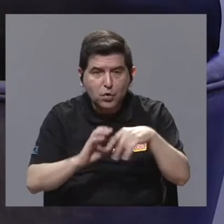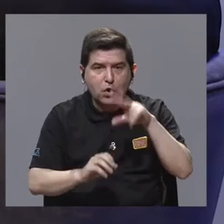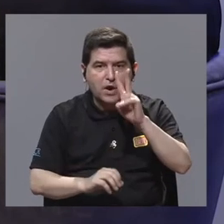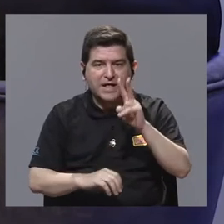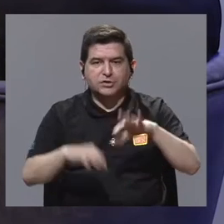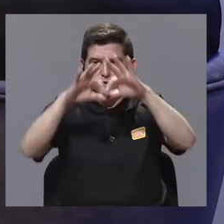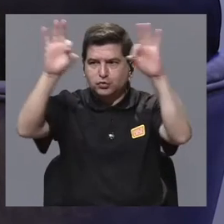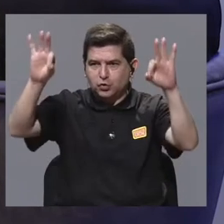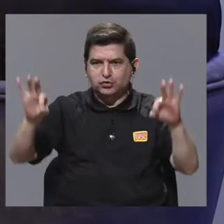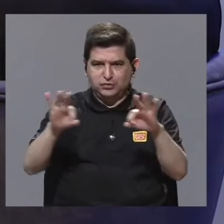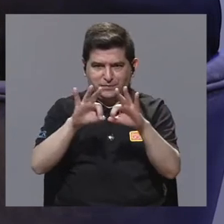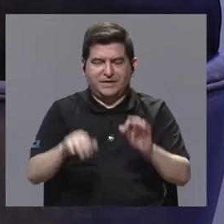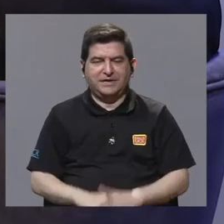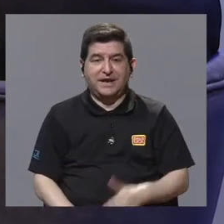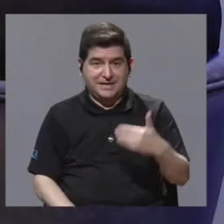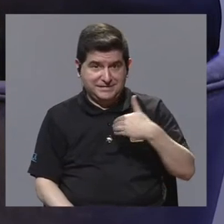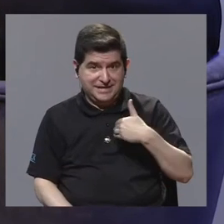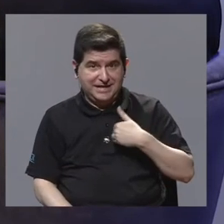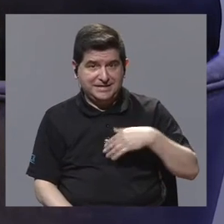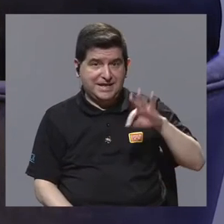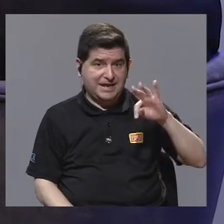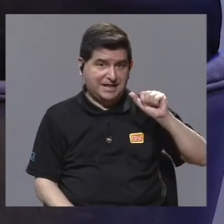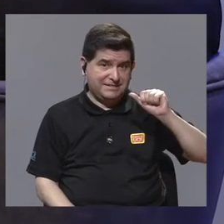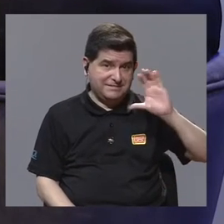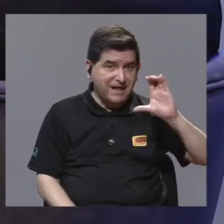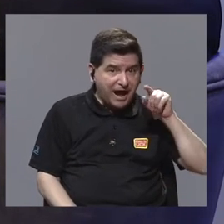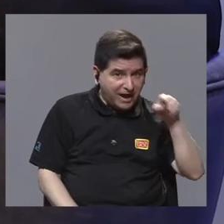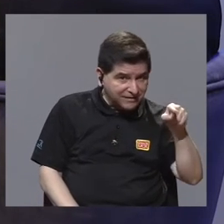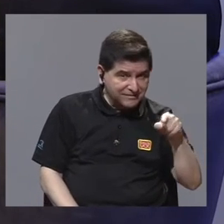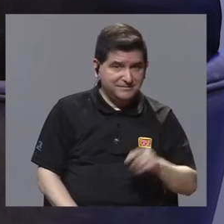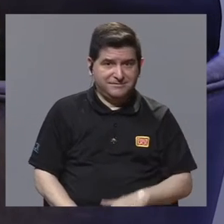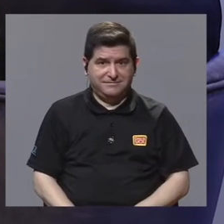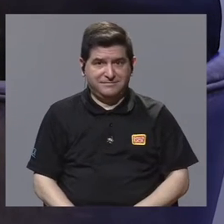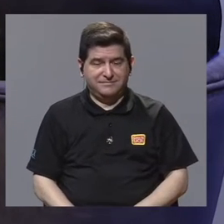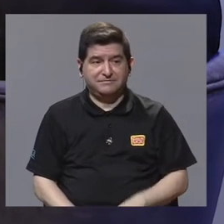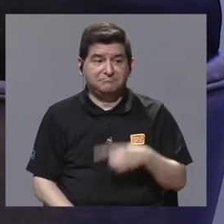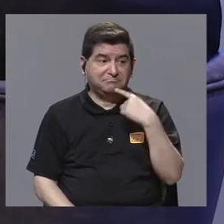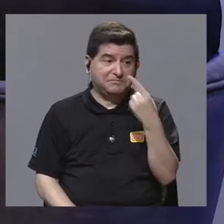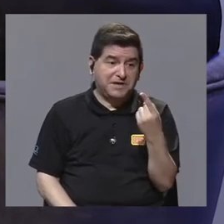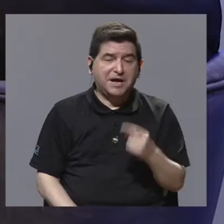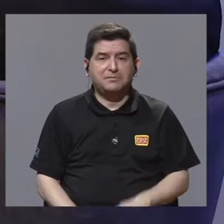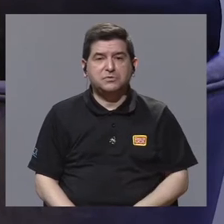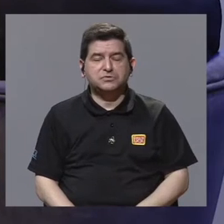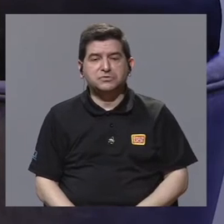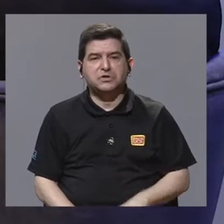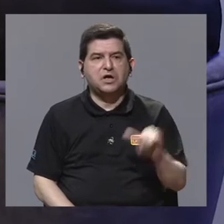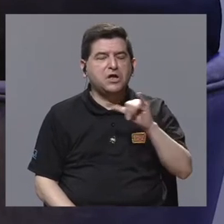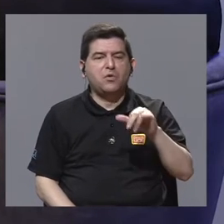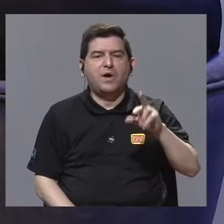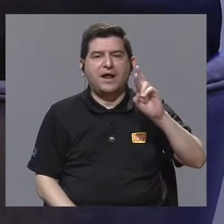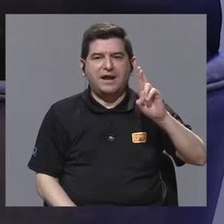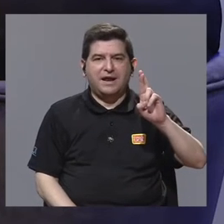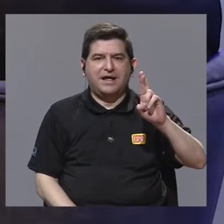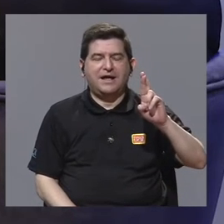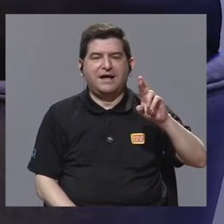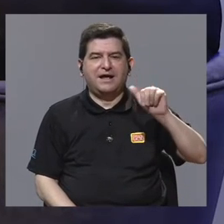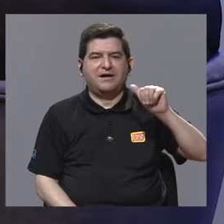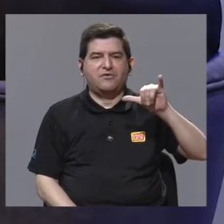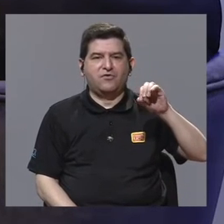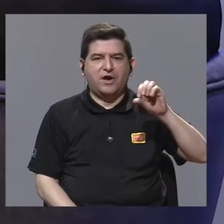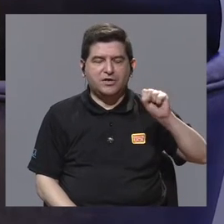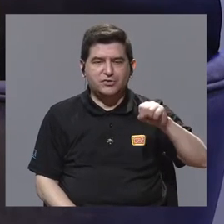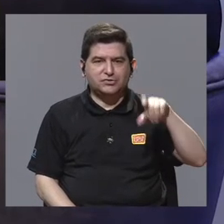fusionar las dos imágenes. La que se obtiene con el TAC, que es con, por decirlo así, con las placas de rayos X,